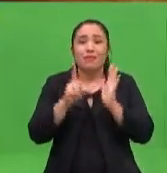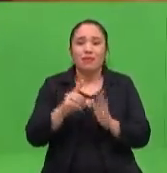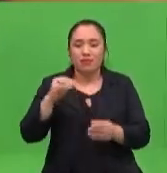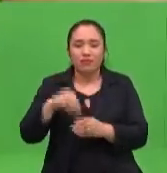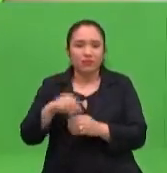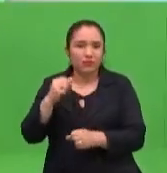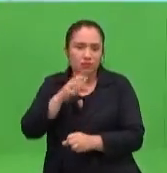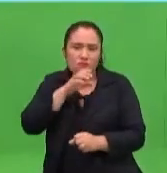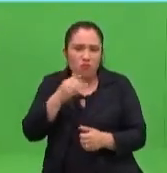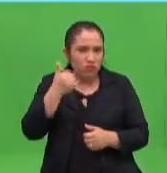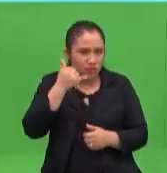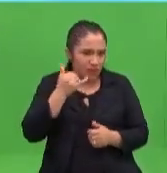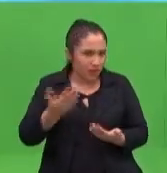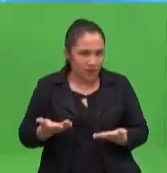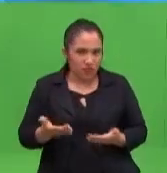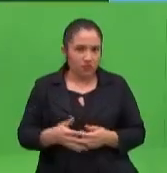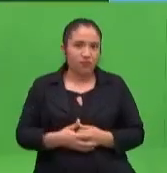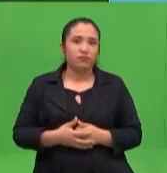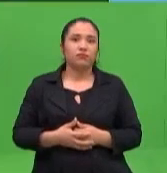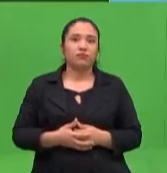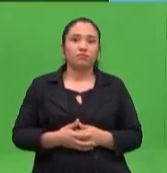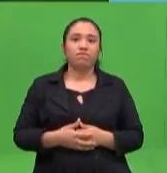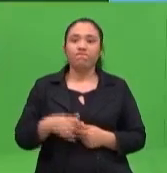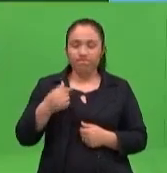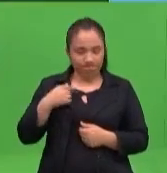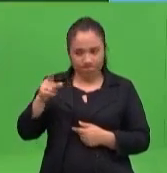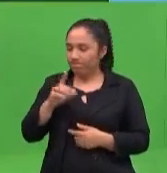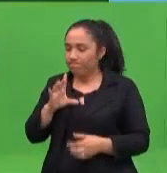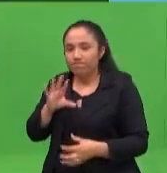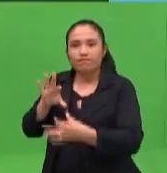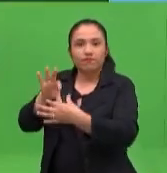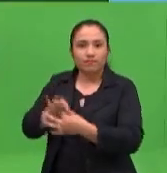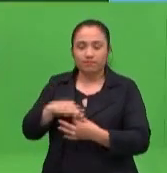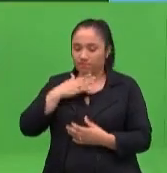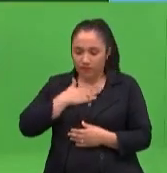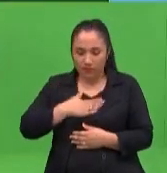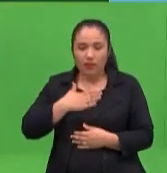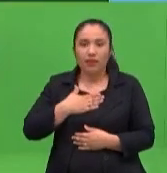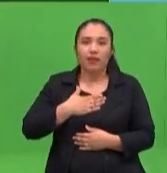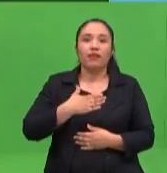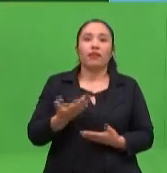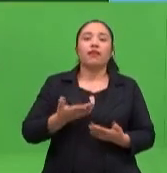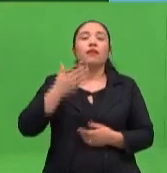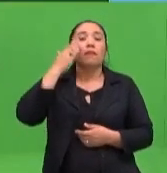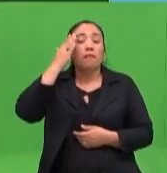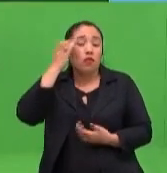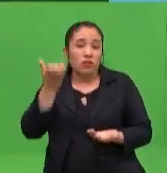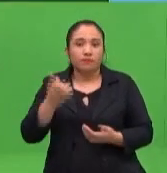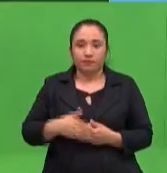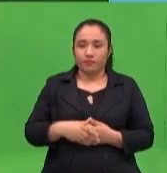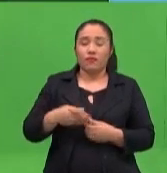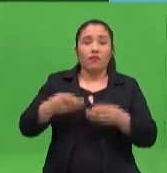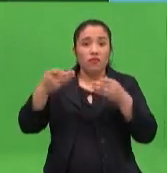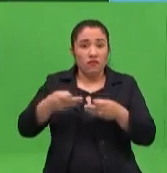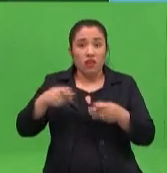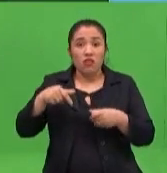casa? Totalmente de acuerdo contigo y es una preocupación que tuve también al principio, ¿verdad? Porque, claro, este